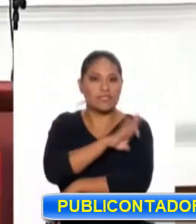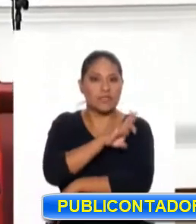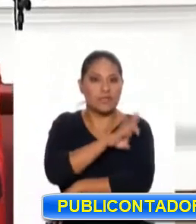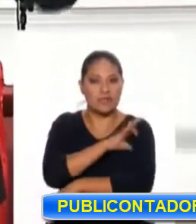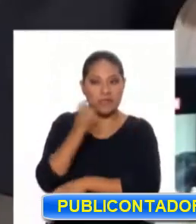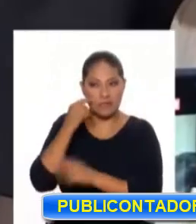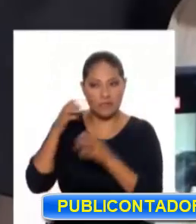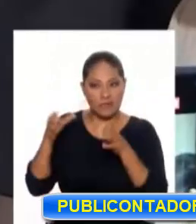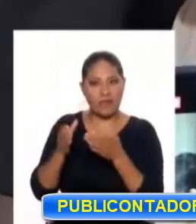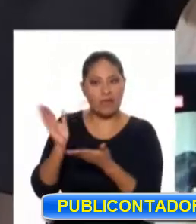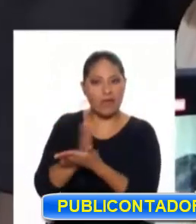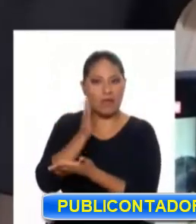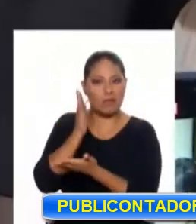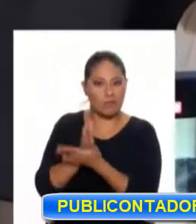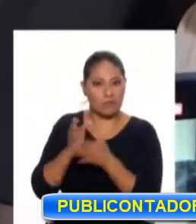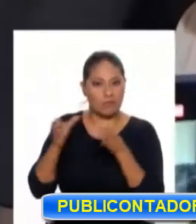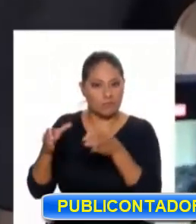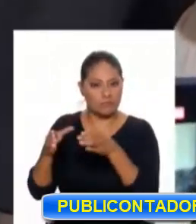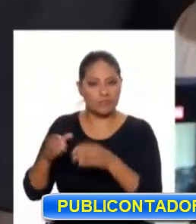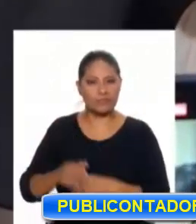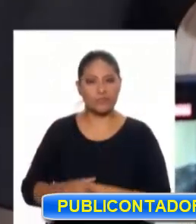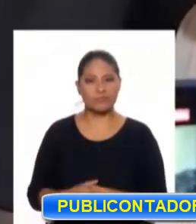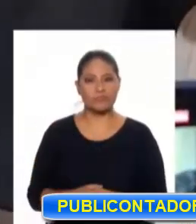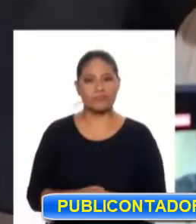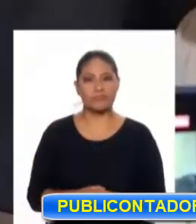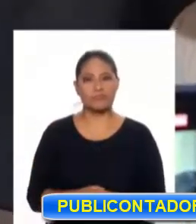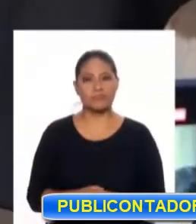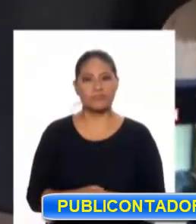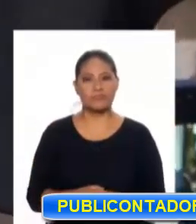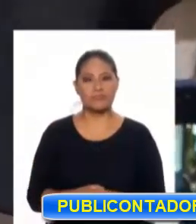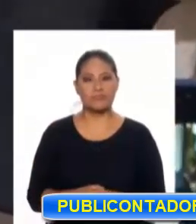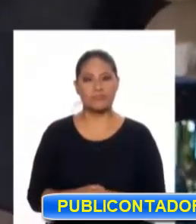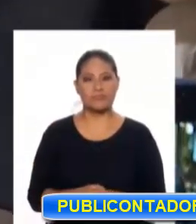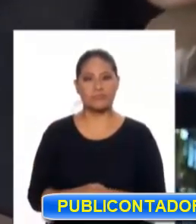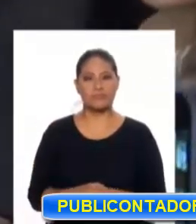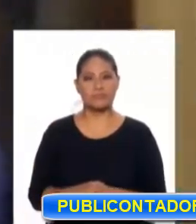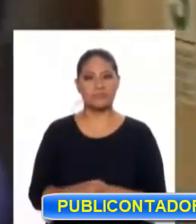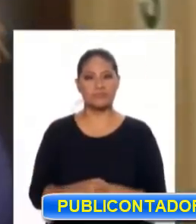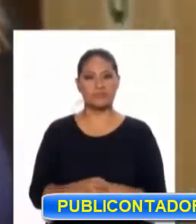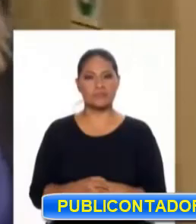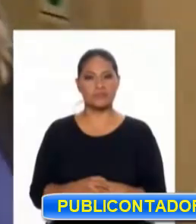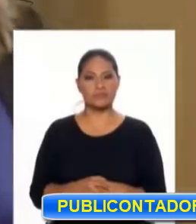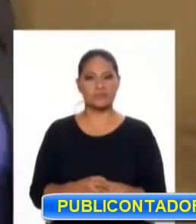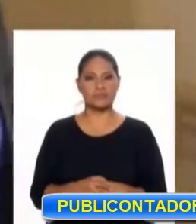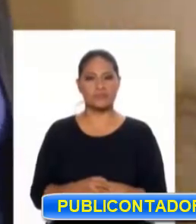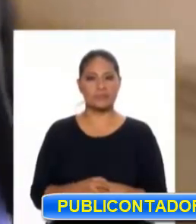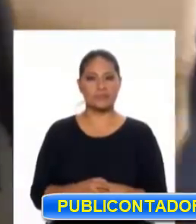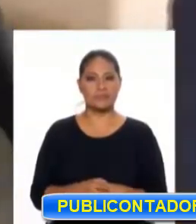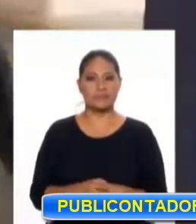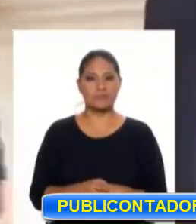importante, comparte nuestra información. Con nosotros será, hasta la próxima, Tupananchis Kama.